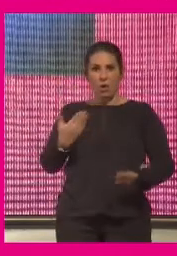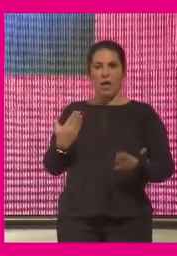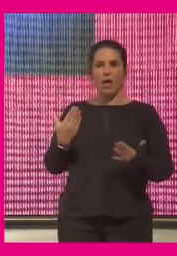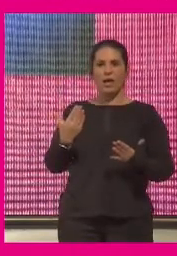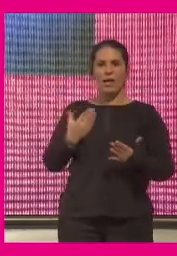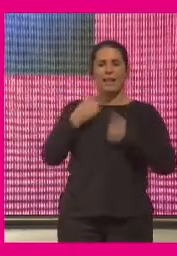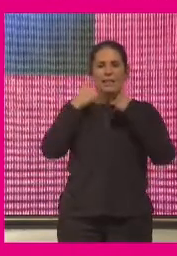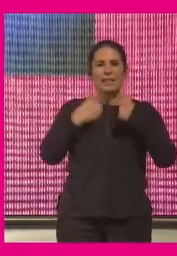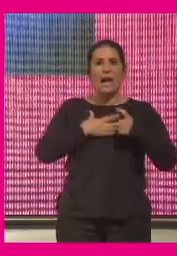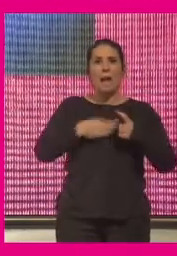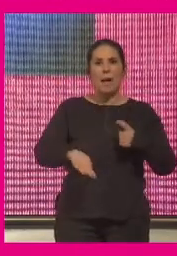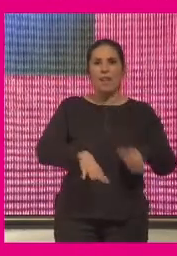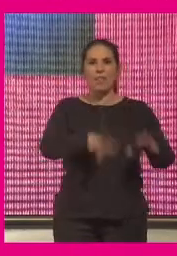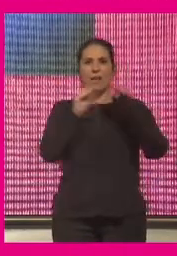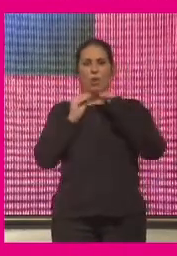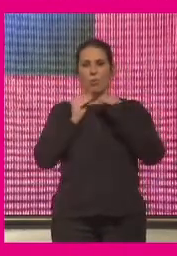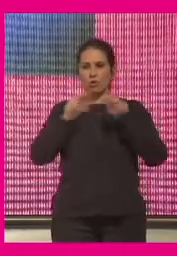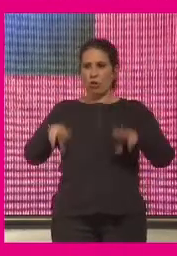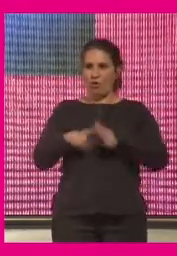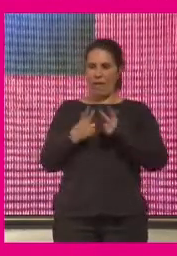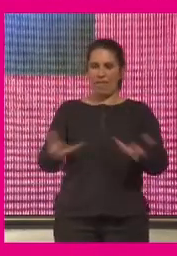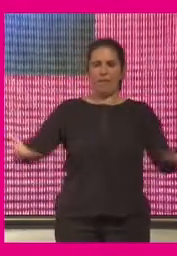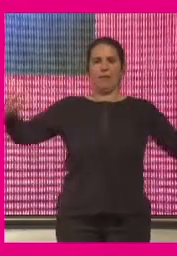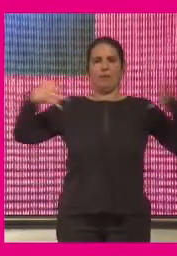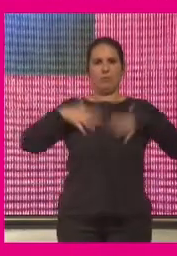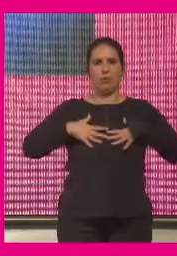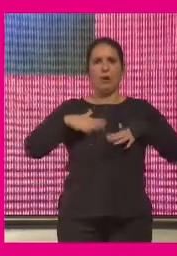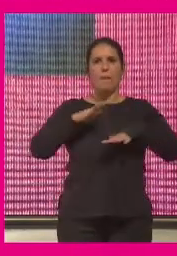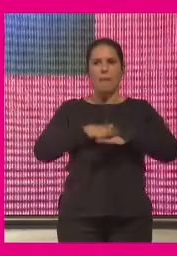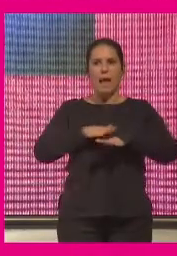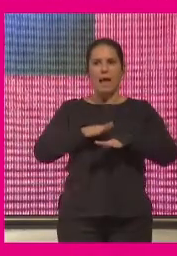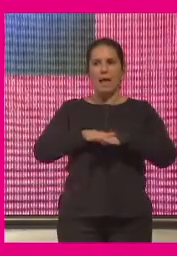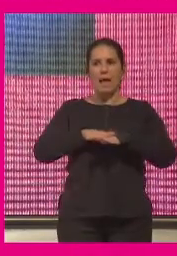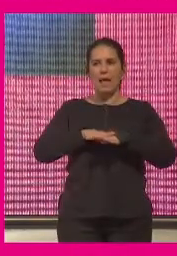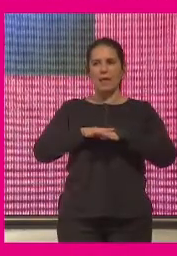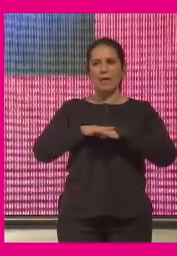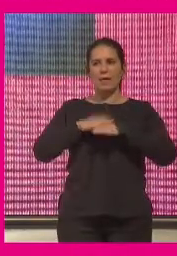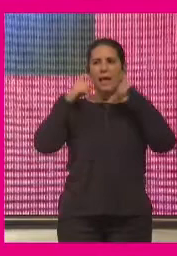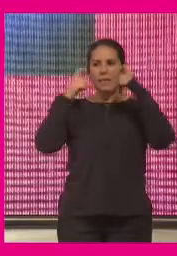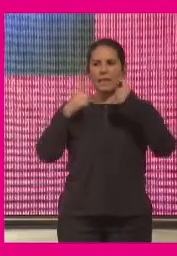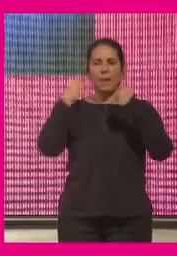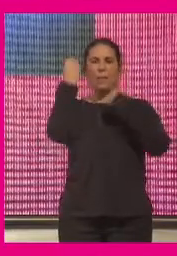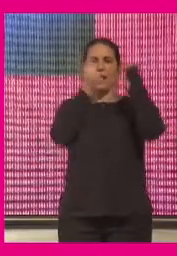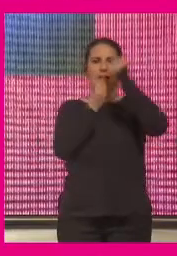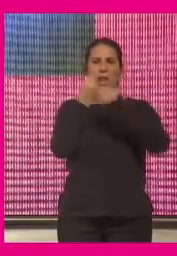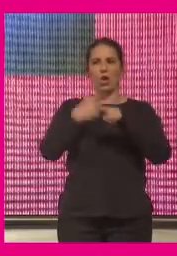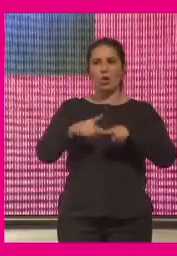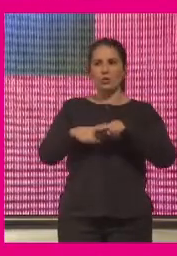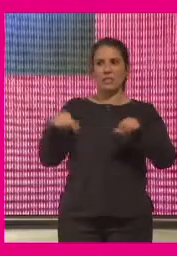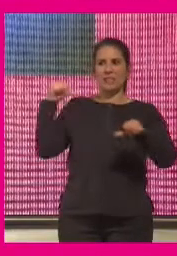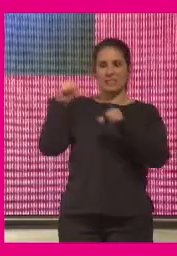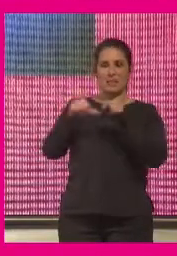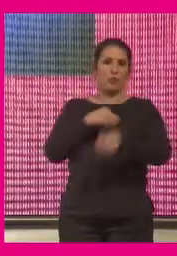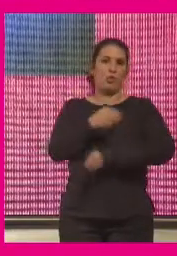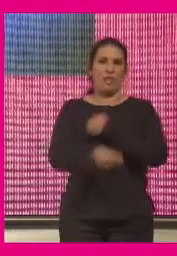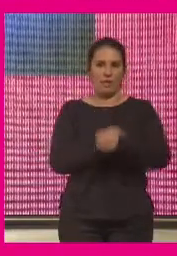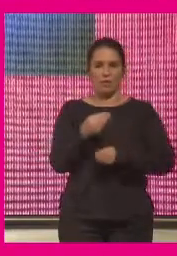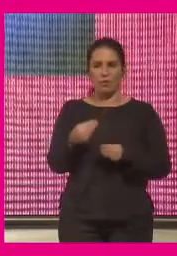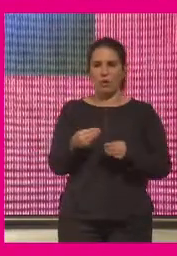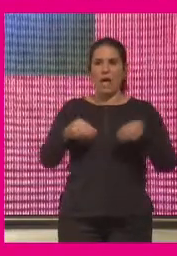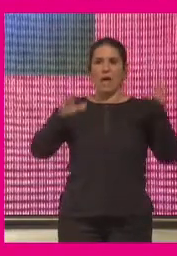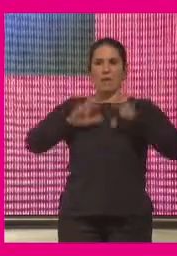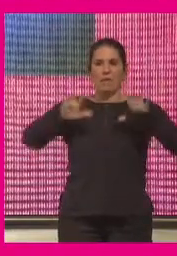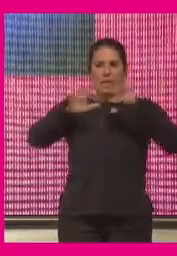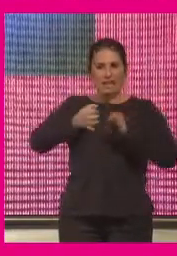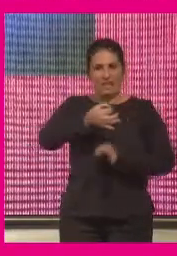tenemos que ser capaces de desplegar como sociedad a la hora de bueno plantear lo que estábamos aquí ahora señalando estos aprendizajes